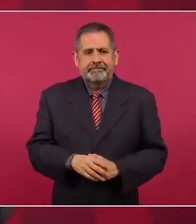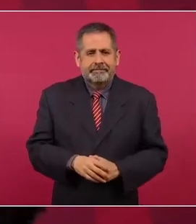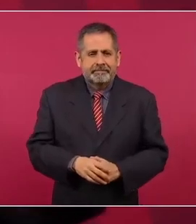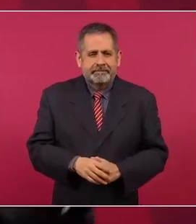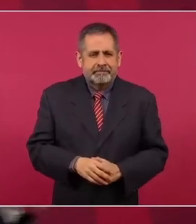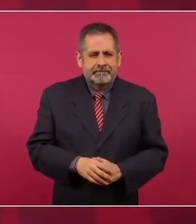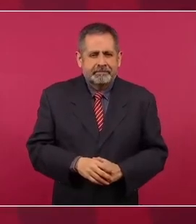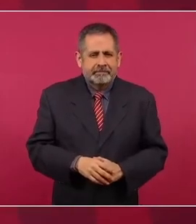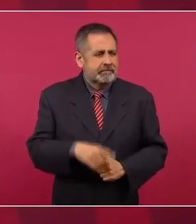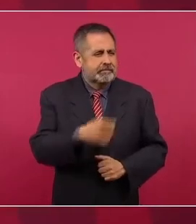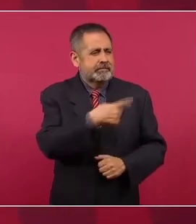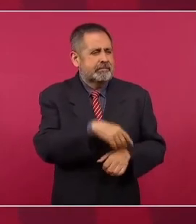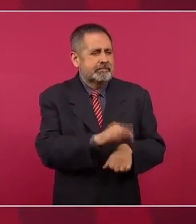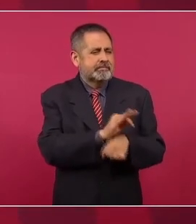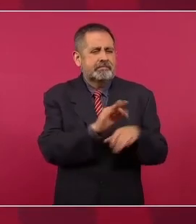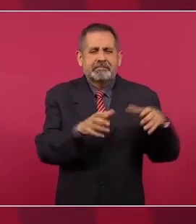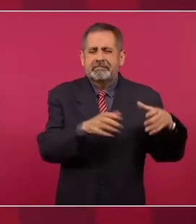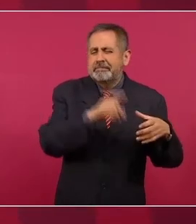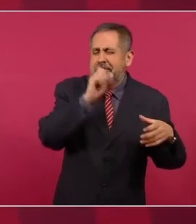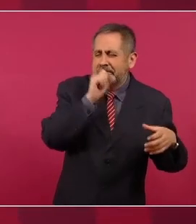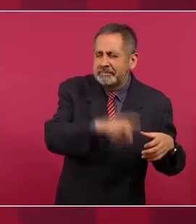Todos los que defienden el INE.